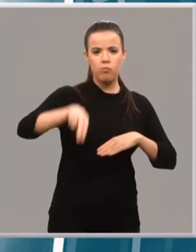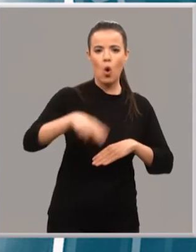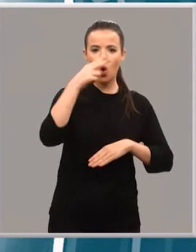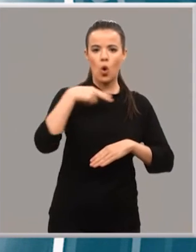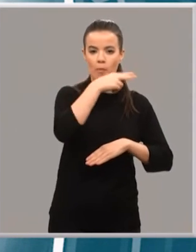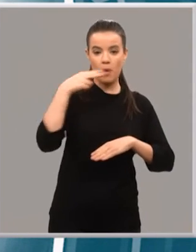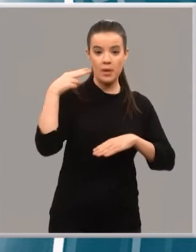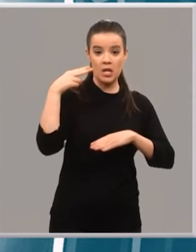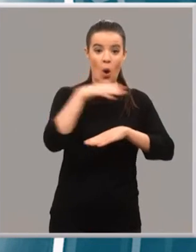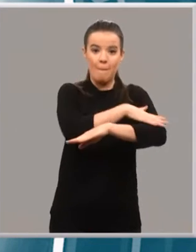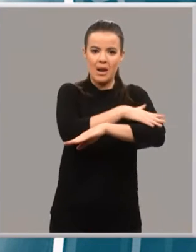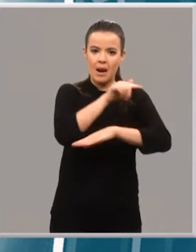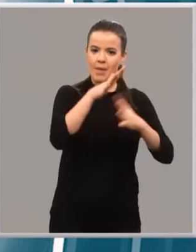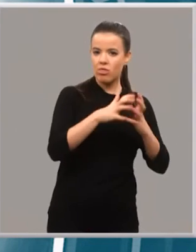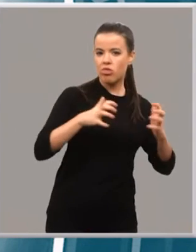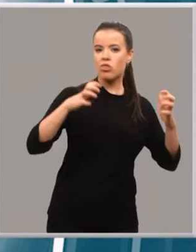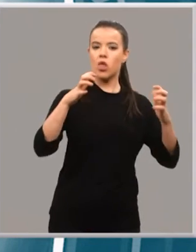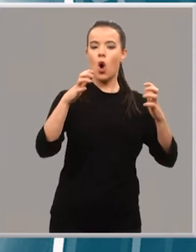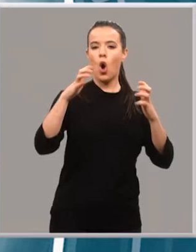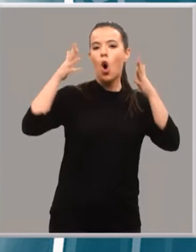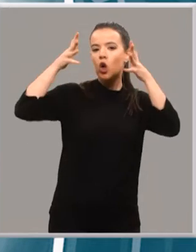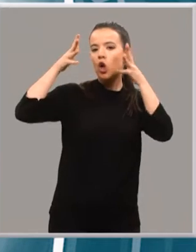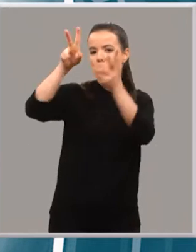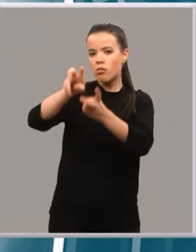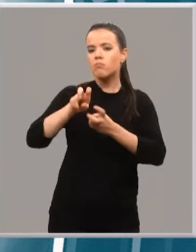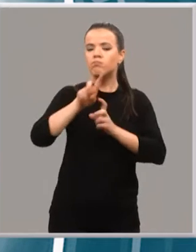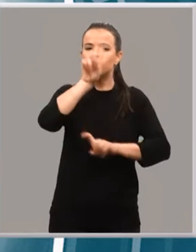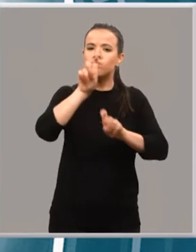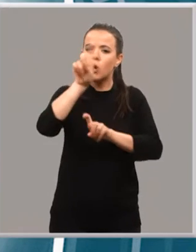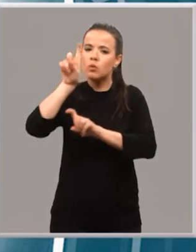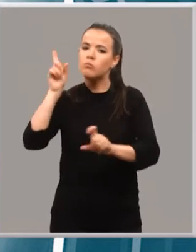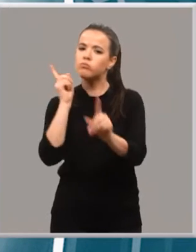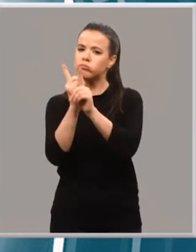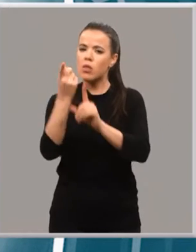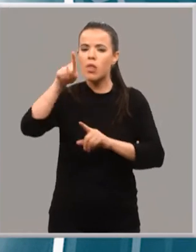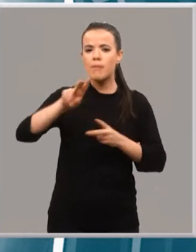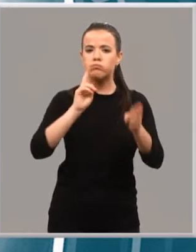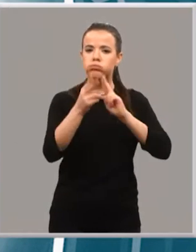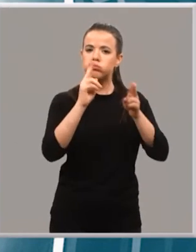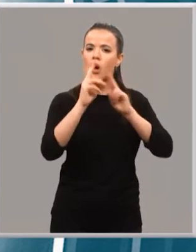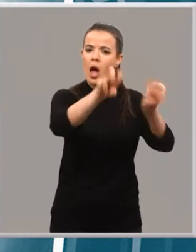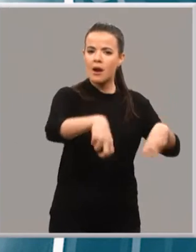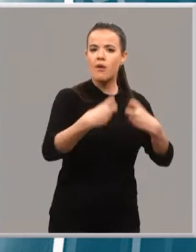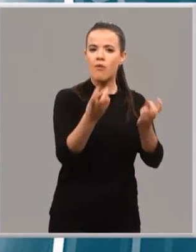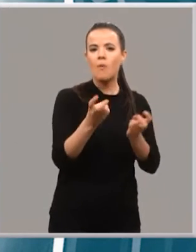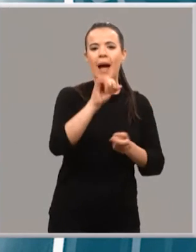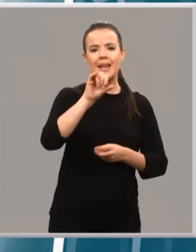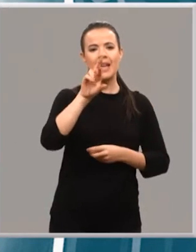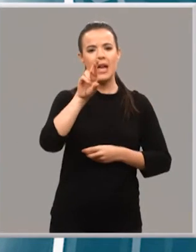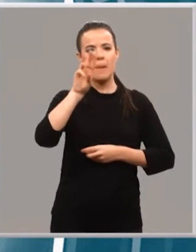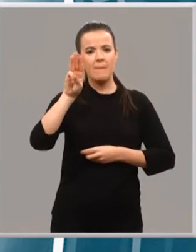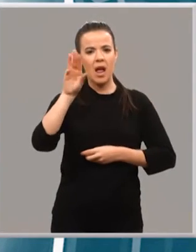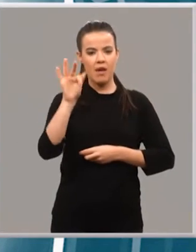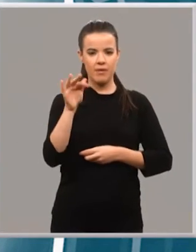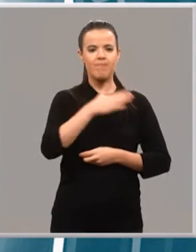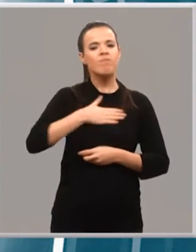parlamentaria el consejero de Hacienda que a preguntas de la oposición también ha respondido acerca de una reforma del IRPF. Quiero hacer